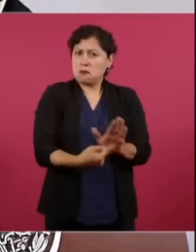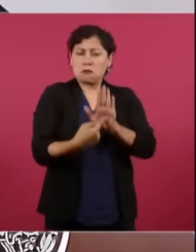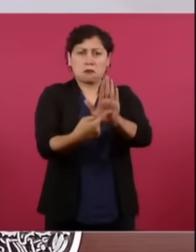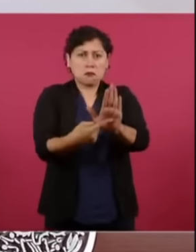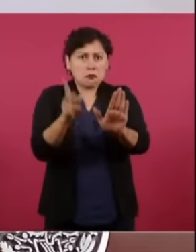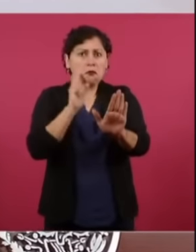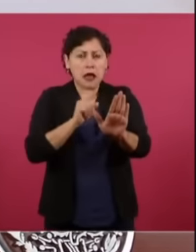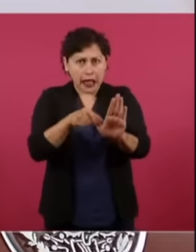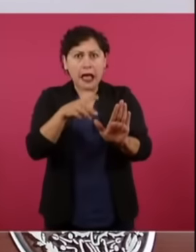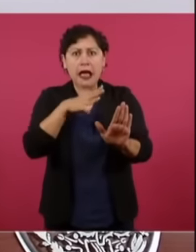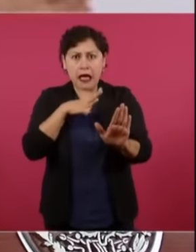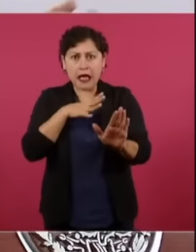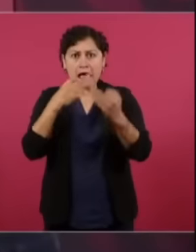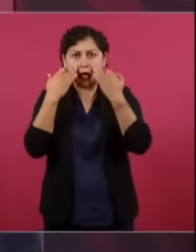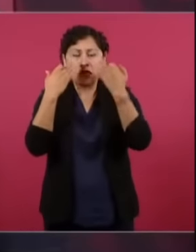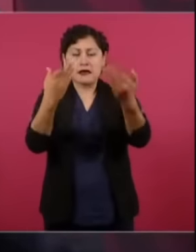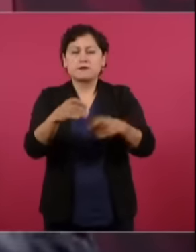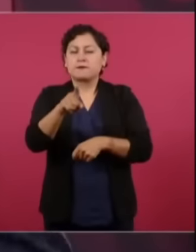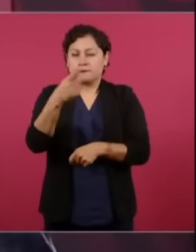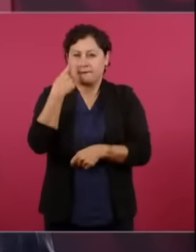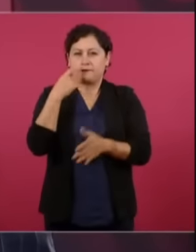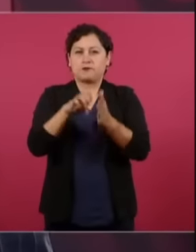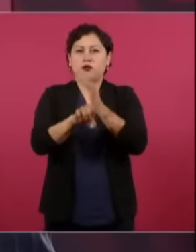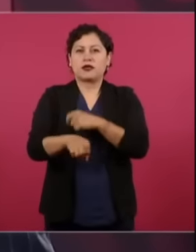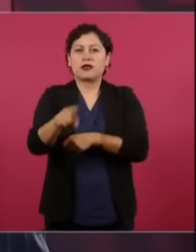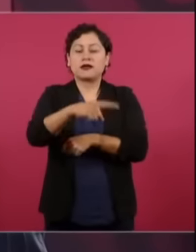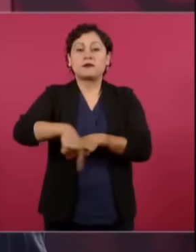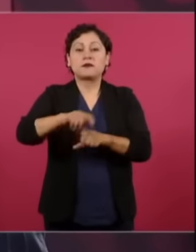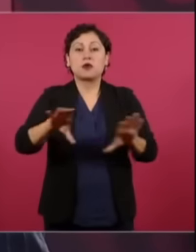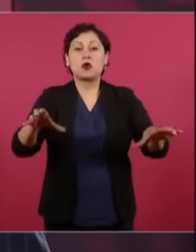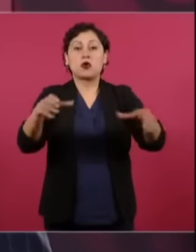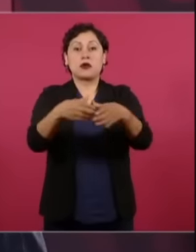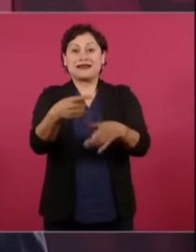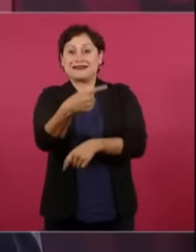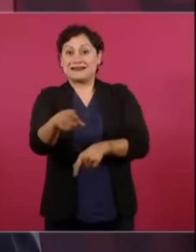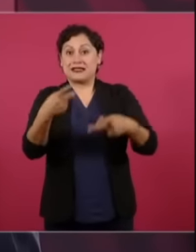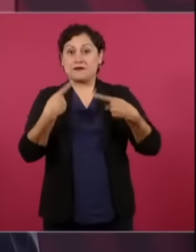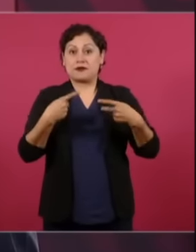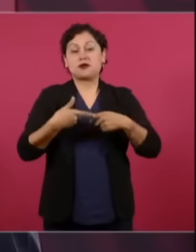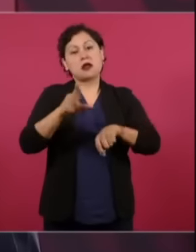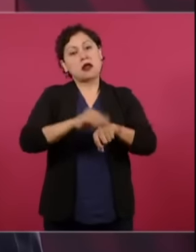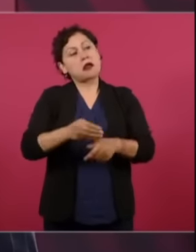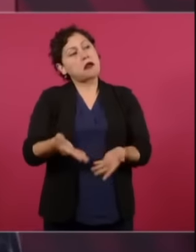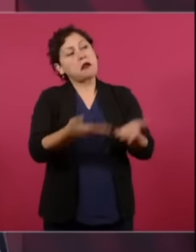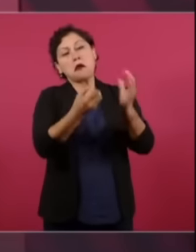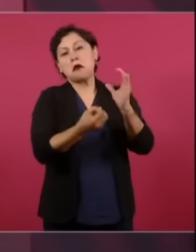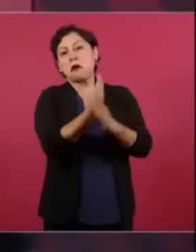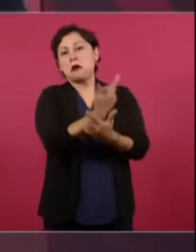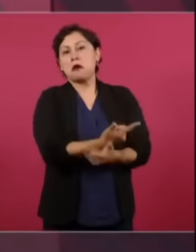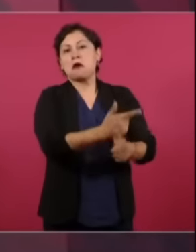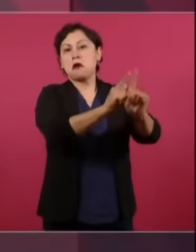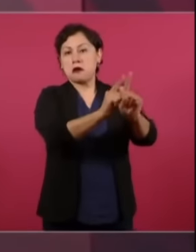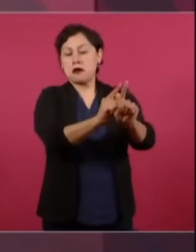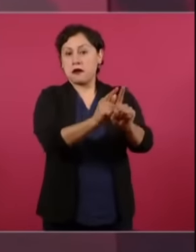de 100 que liberan, 20, 25, los